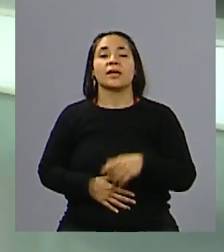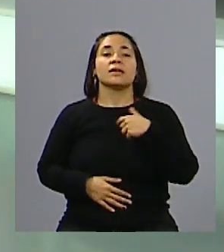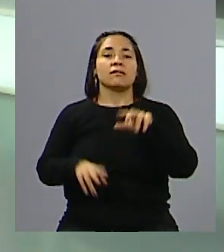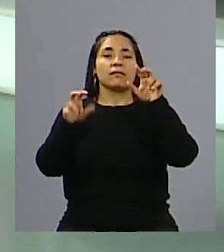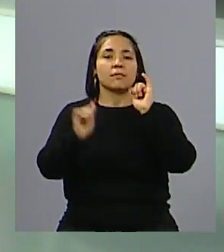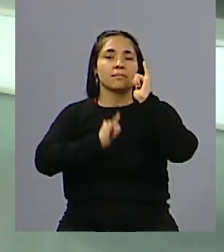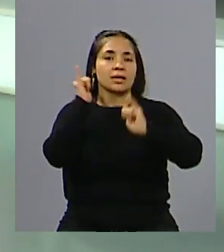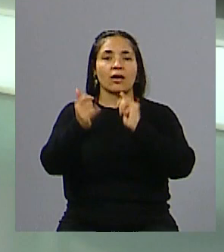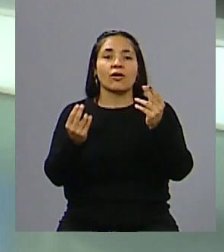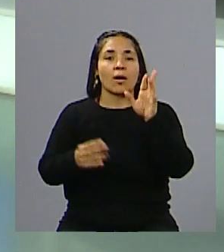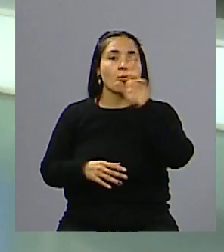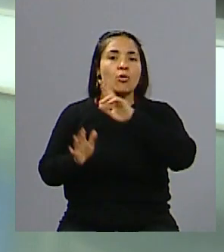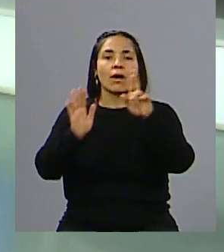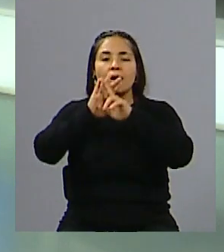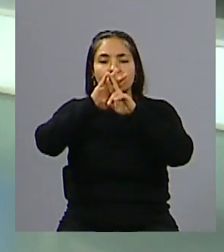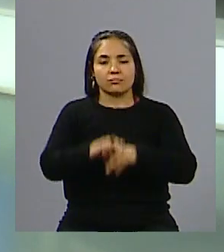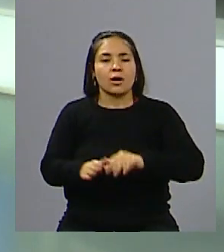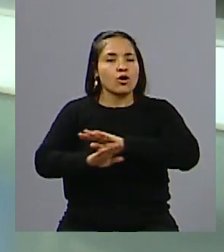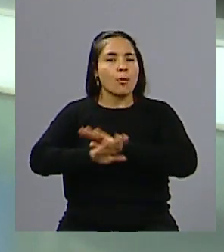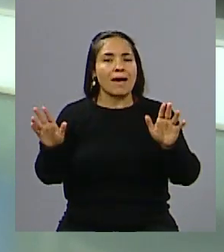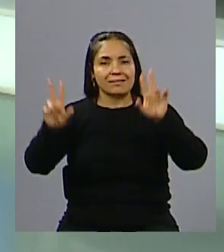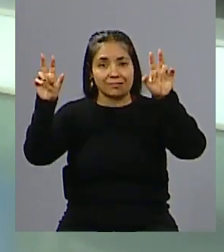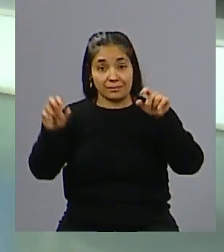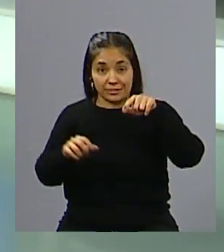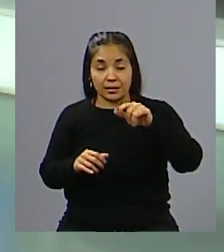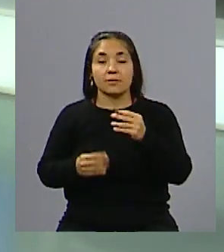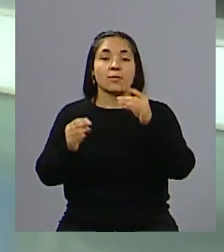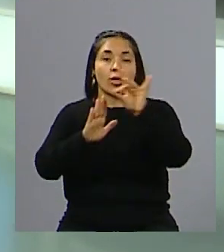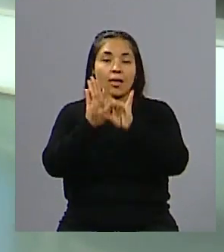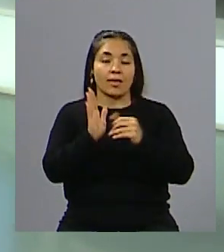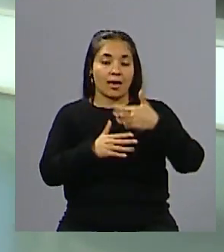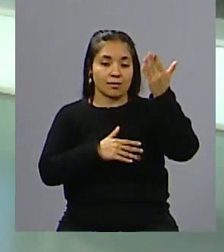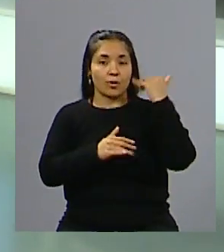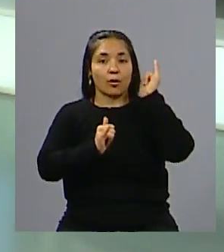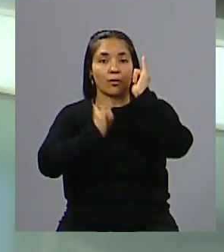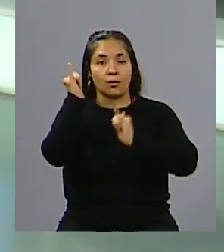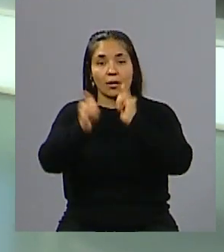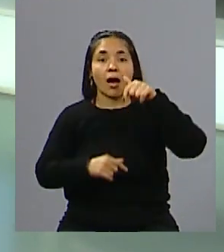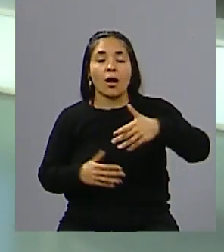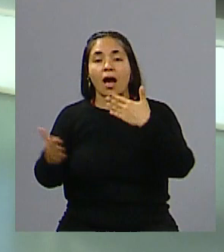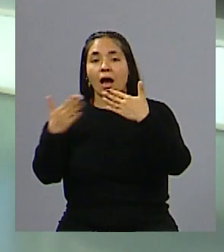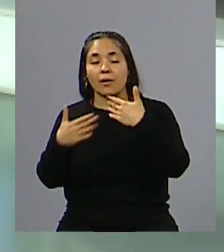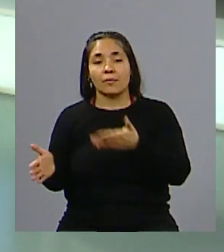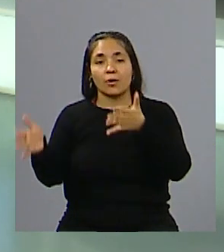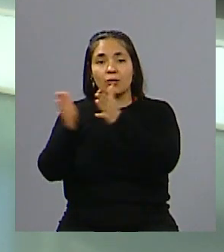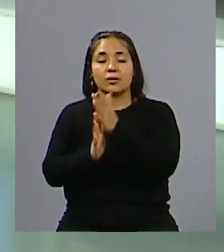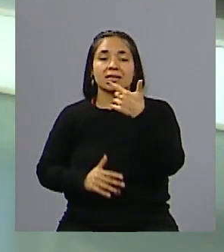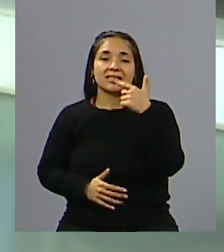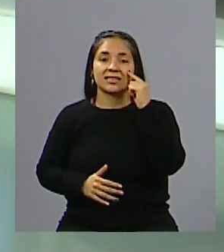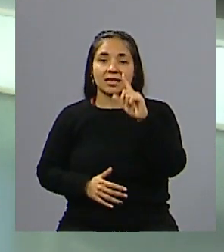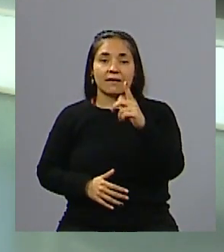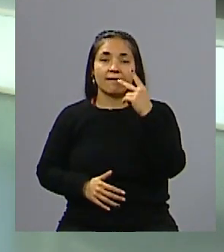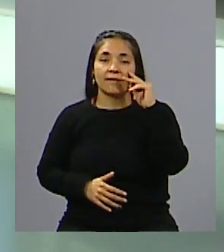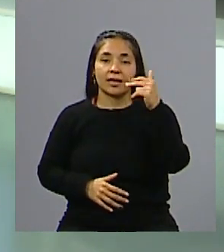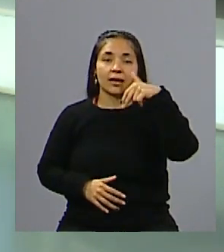lo que significa esta nueva jornada, de los datos que se han dado a conocer en las últimas horas. Y ahora vamos a hablar con Silvina Pucci, que es